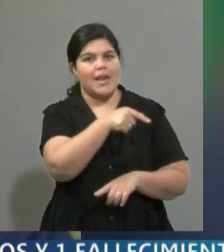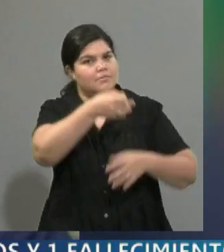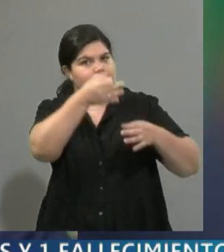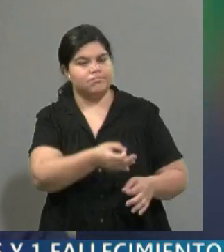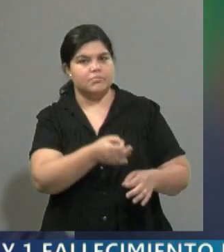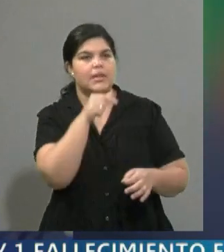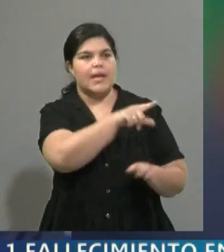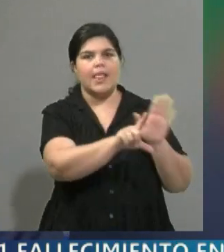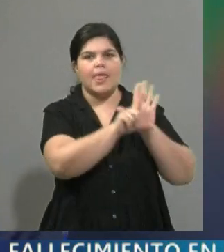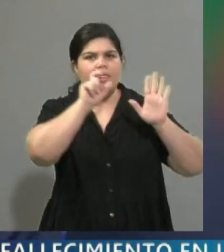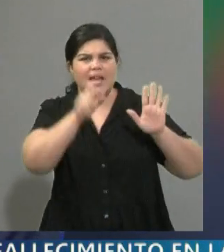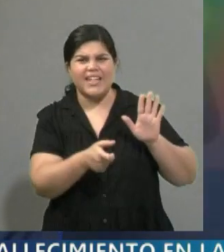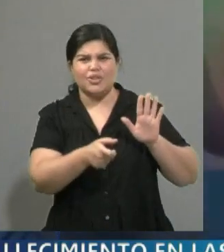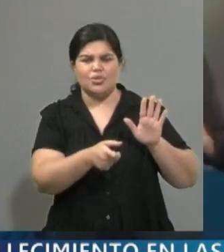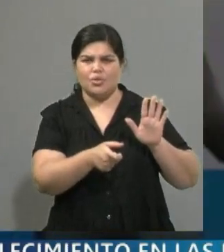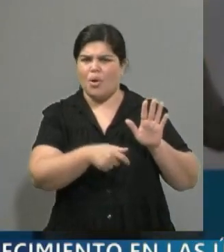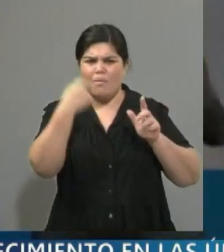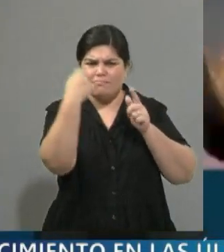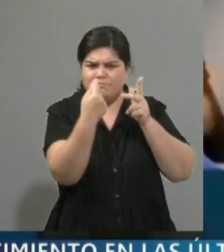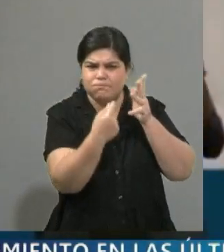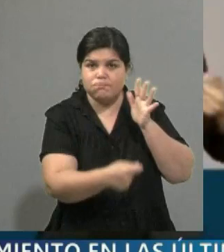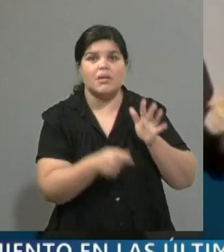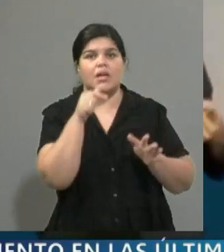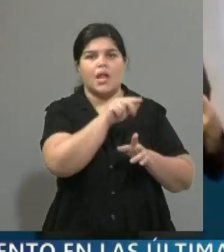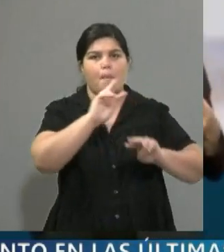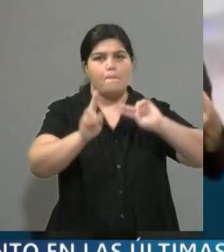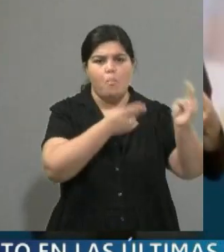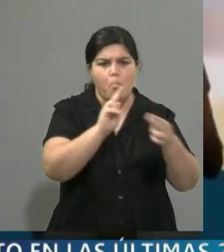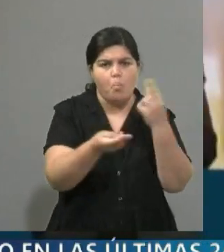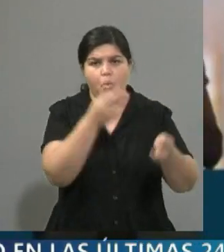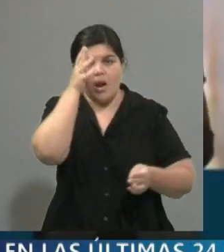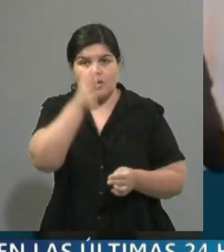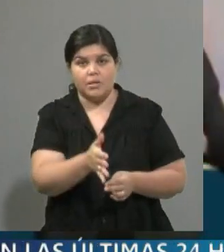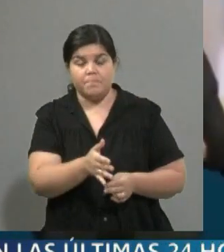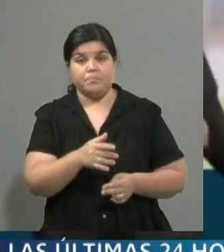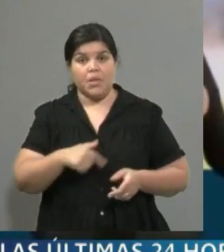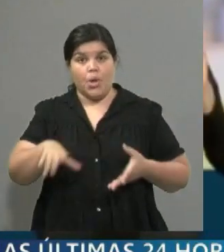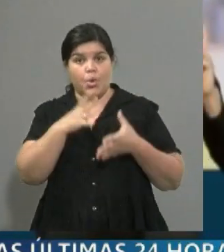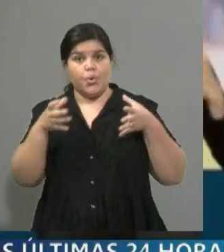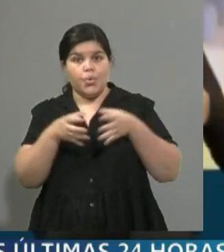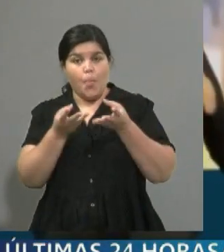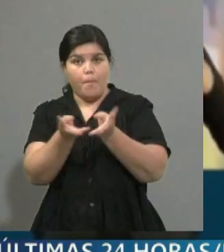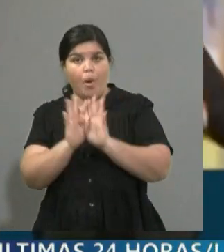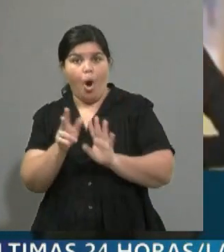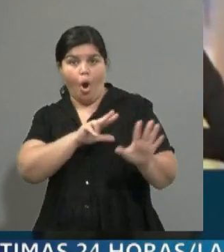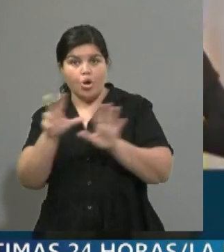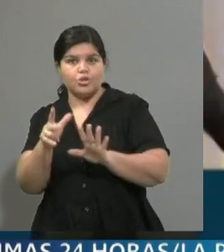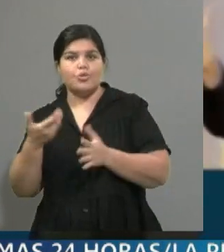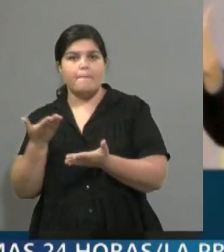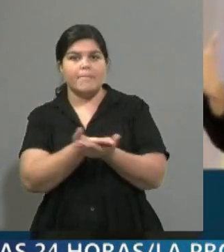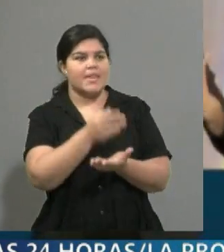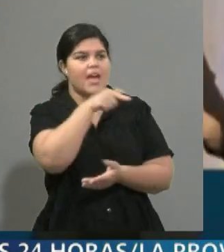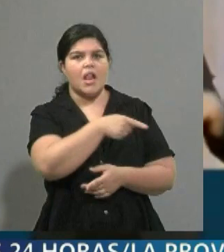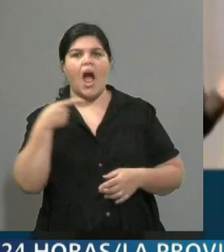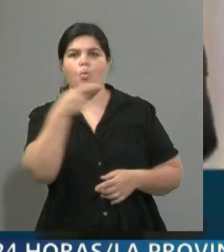delito, una epidemia con resultado de muerte. Lo que proponen entonces es que se lo acuse formalmente. Entonces es importante esto porque